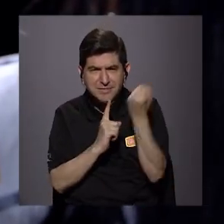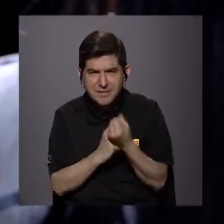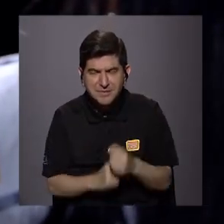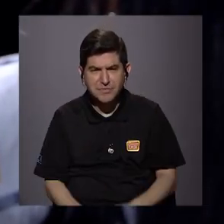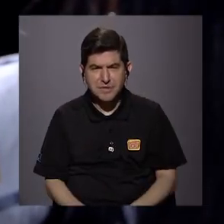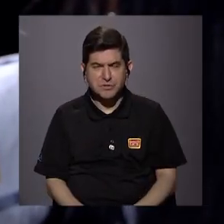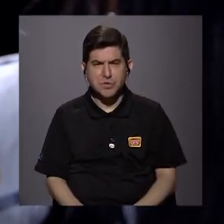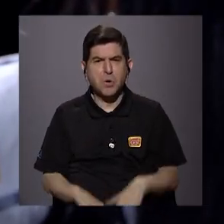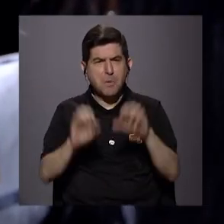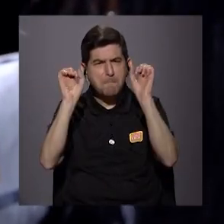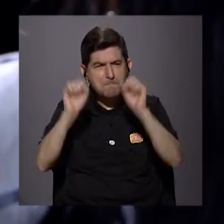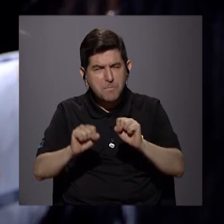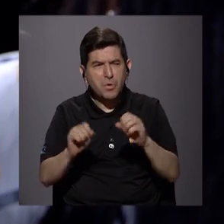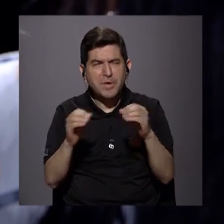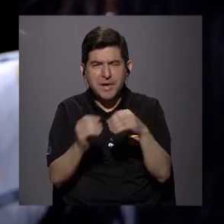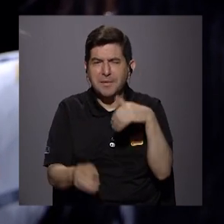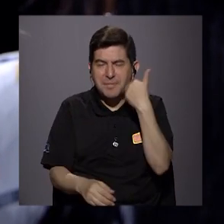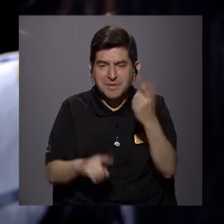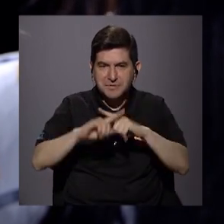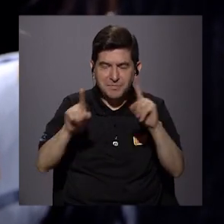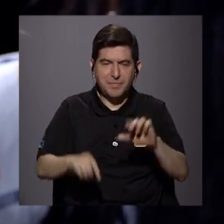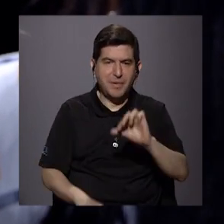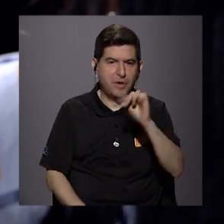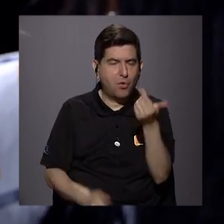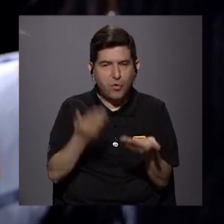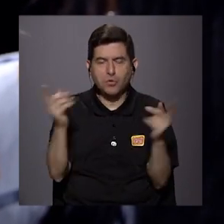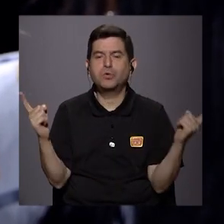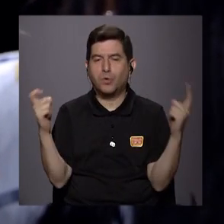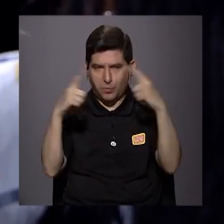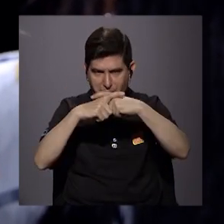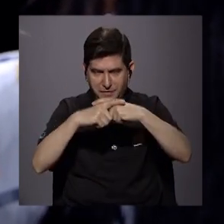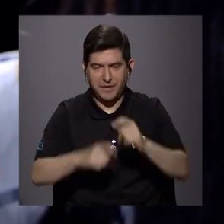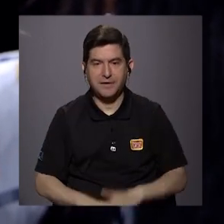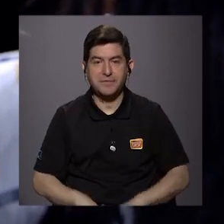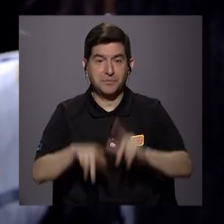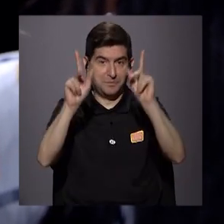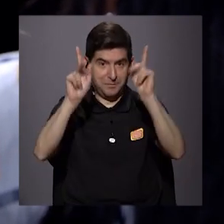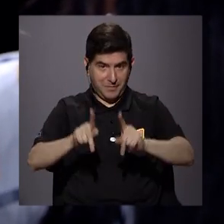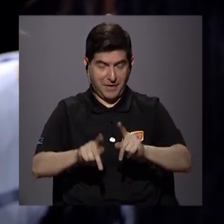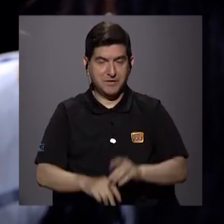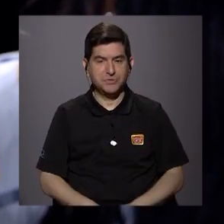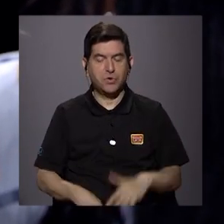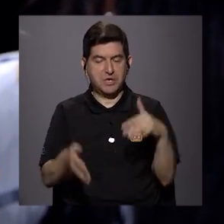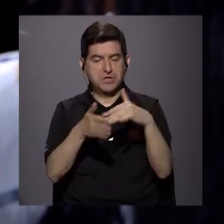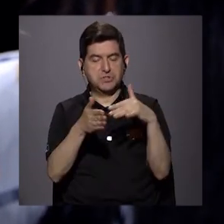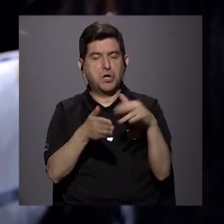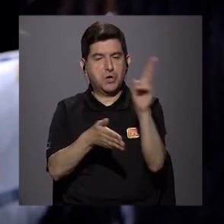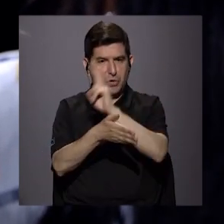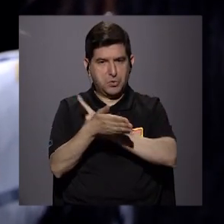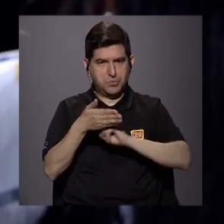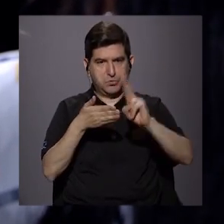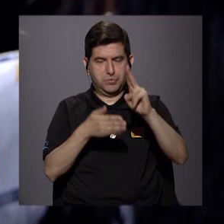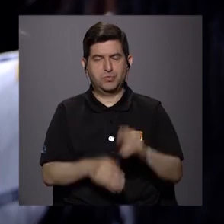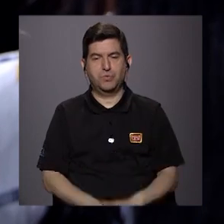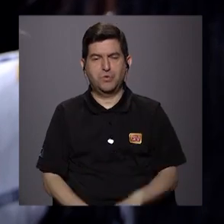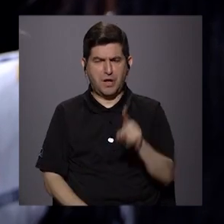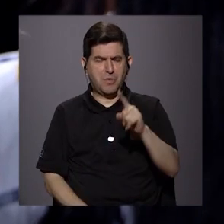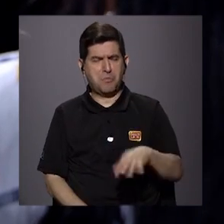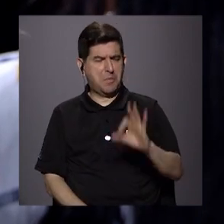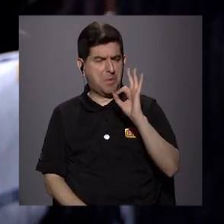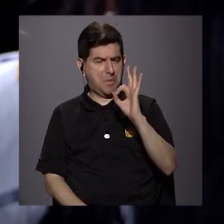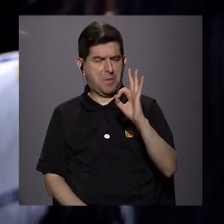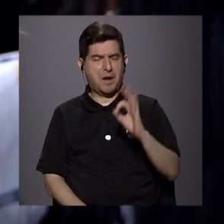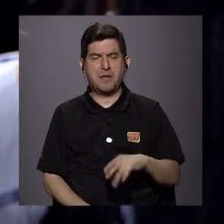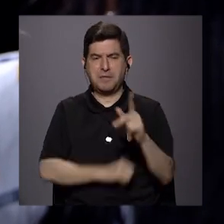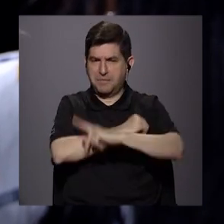todavía más potable. Le pongo un escenario todavía mucho más complejo. Hay personas que se forman en la universidad, tal vez en una universidad muy prestigiosa